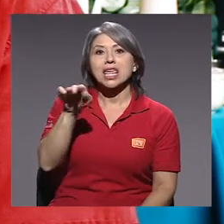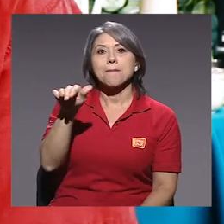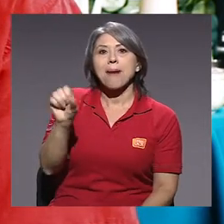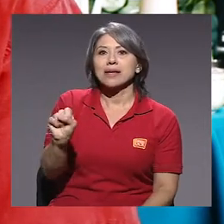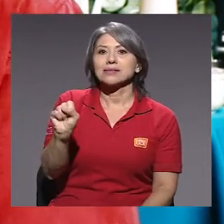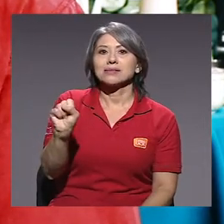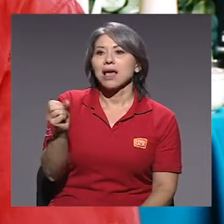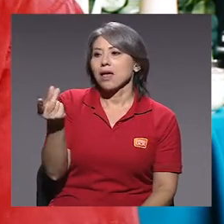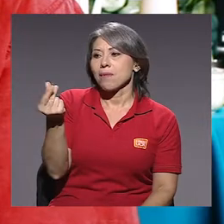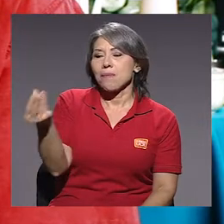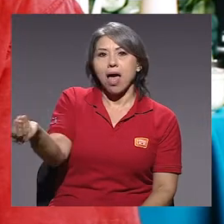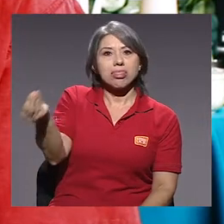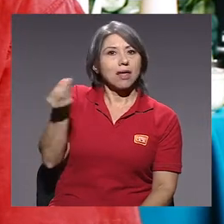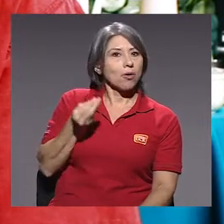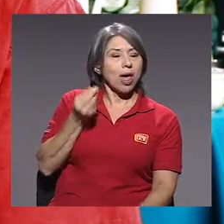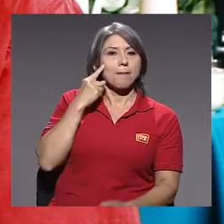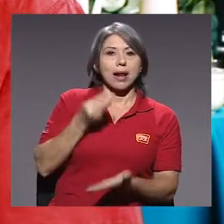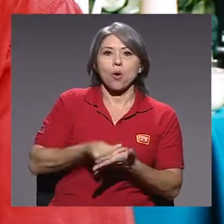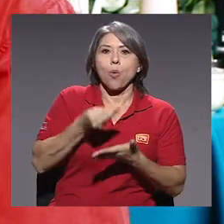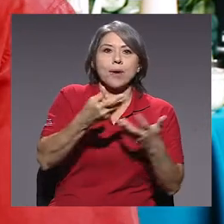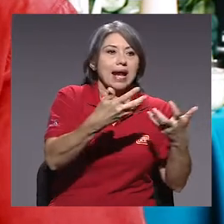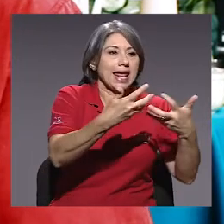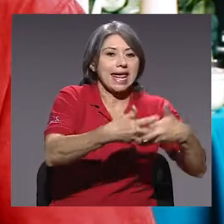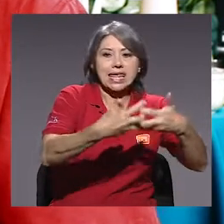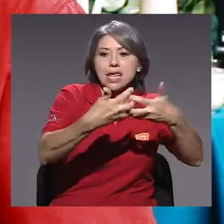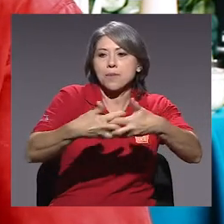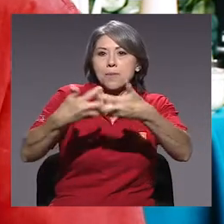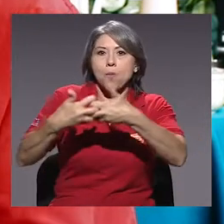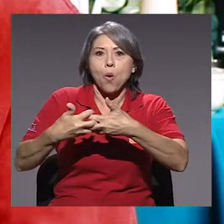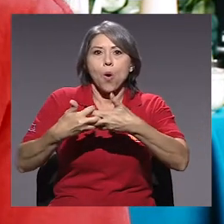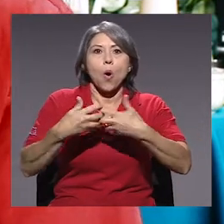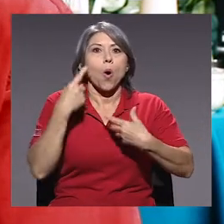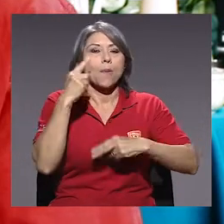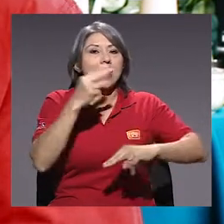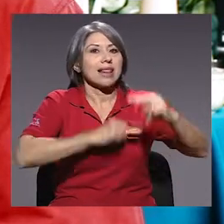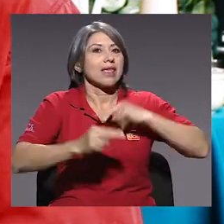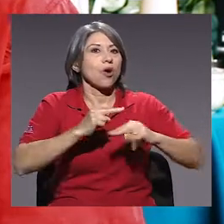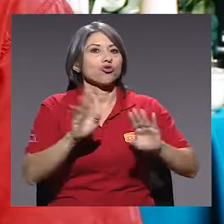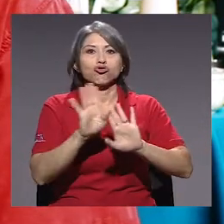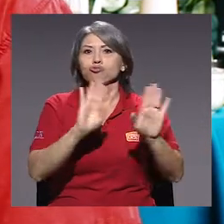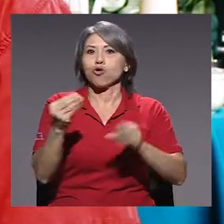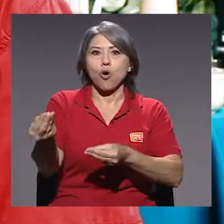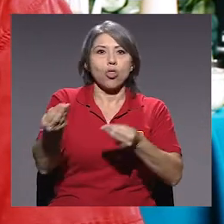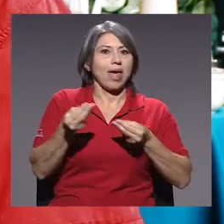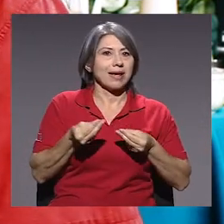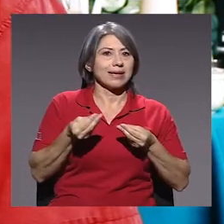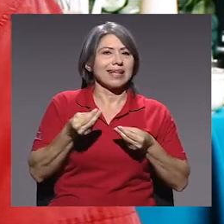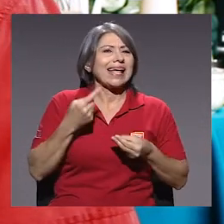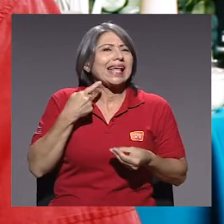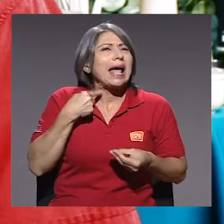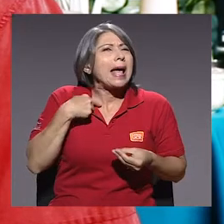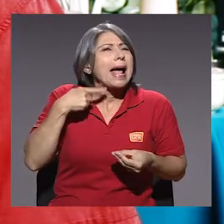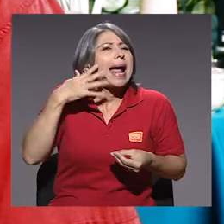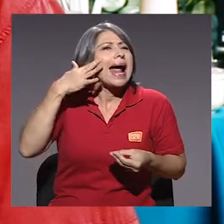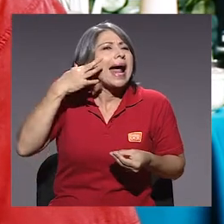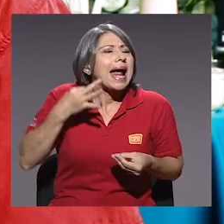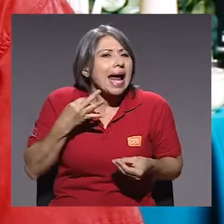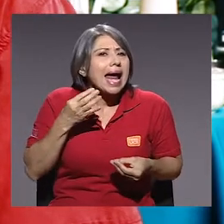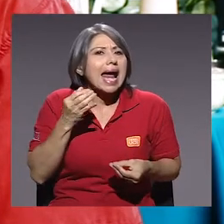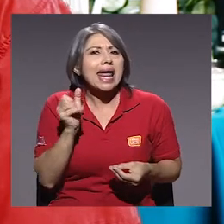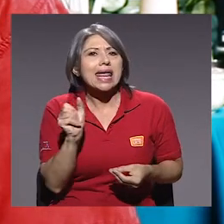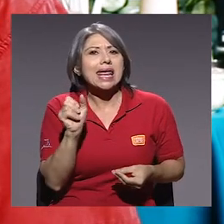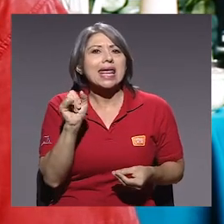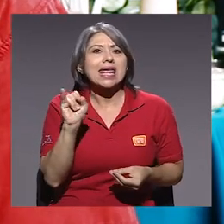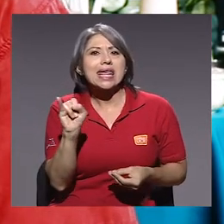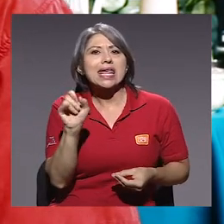El IMAS no da plata para comprar equipo o para el negocio directamente, ellos no lo dan. Me parece que